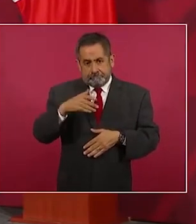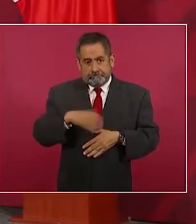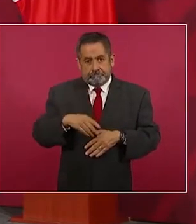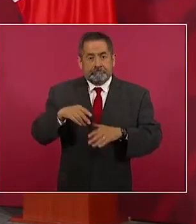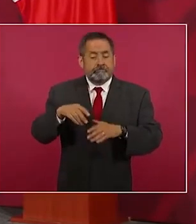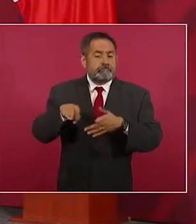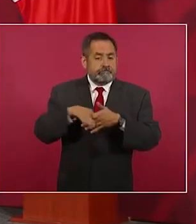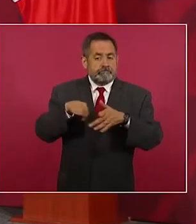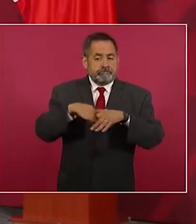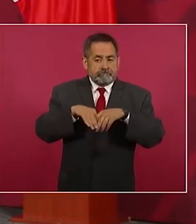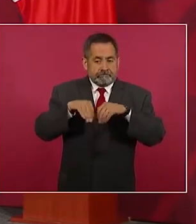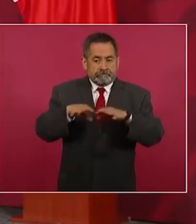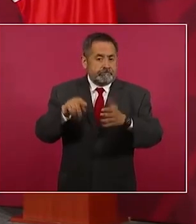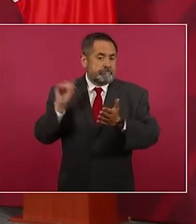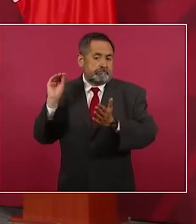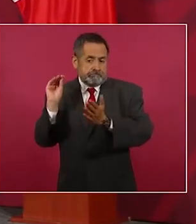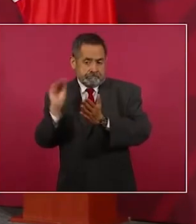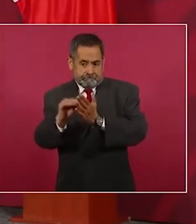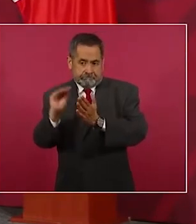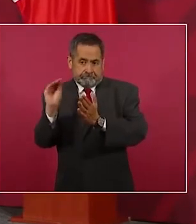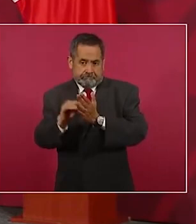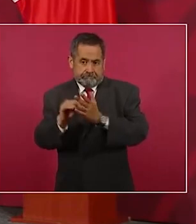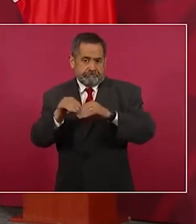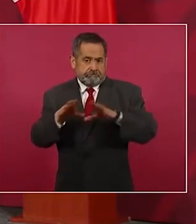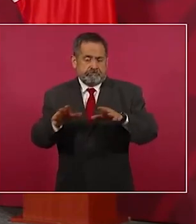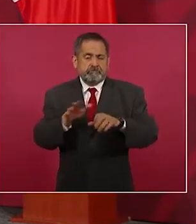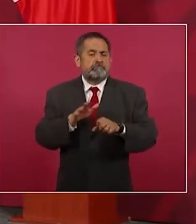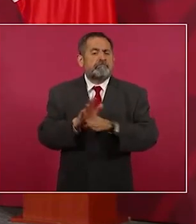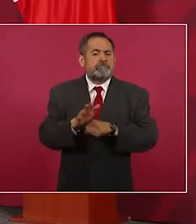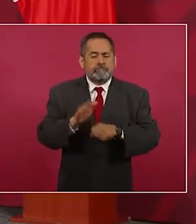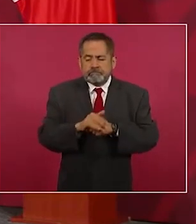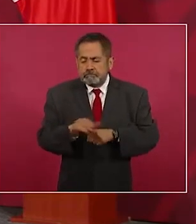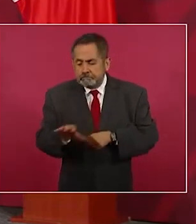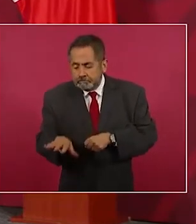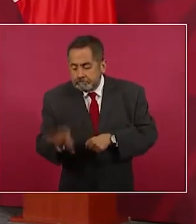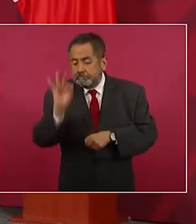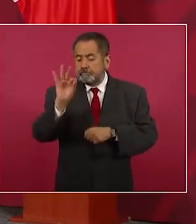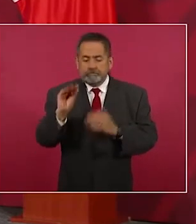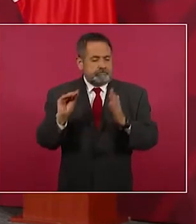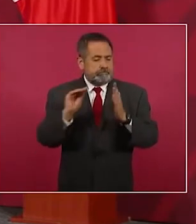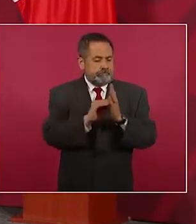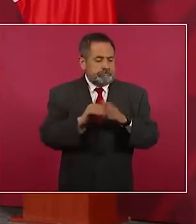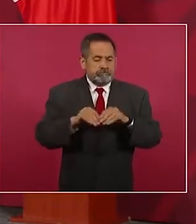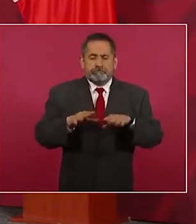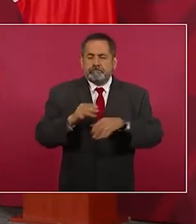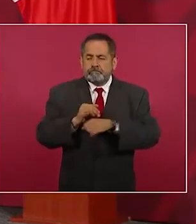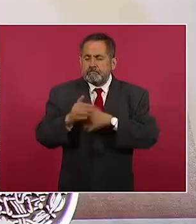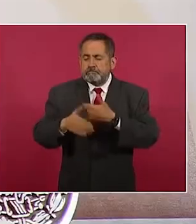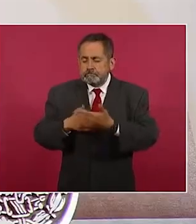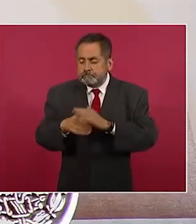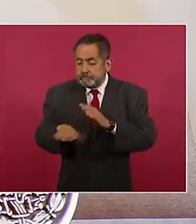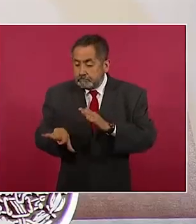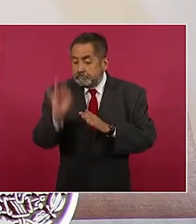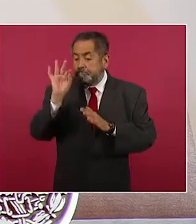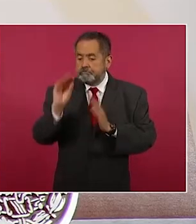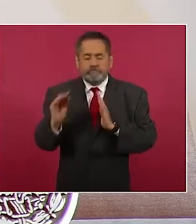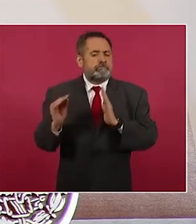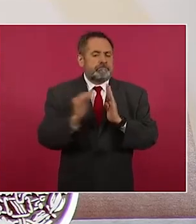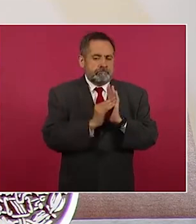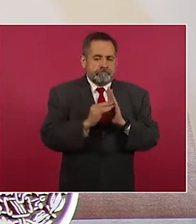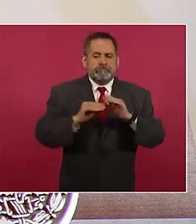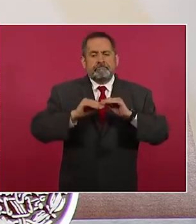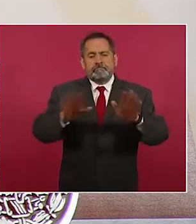edición vamos a estar presentando los hallazgos que nos ofrezca este gran proyecto de investigación